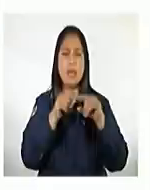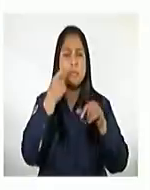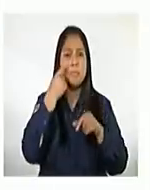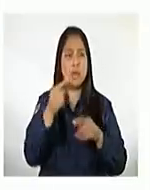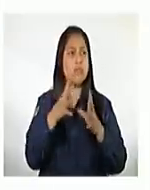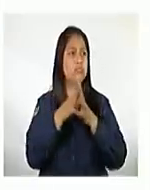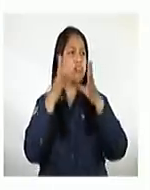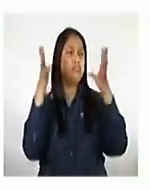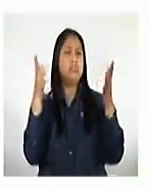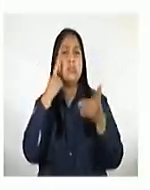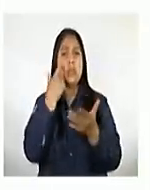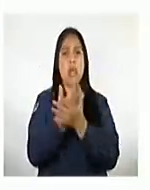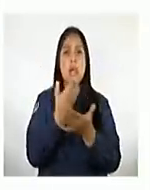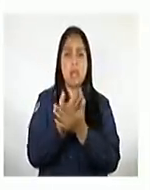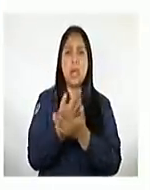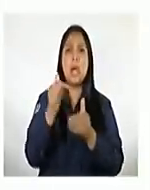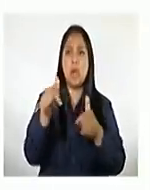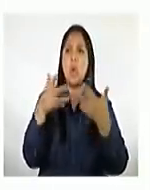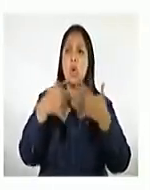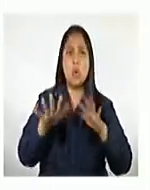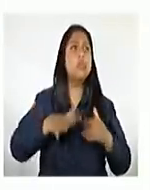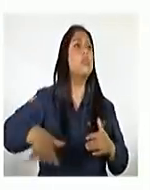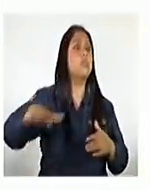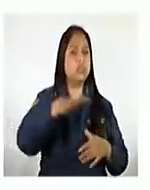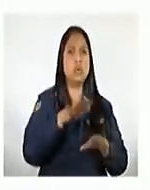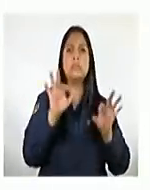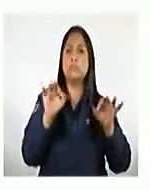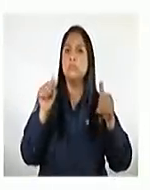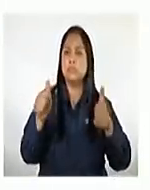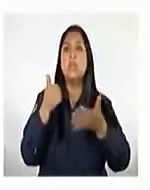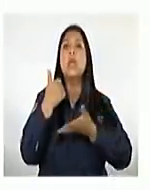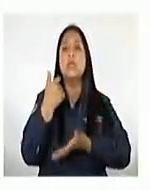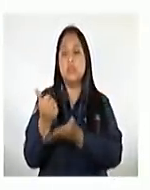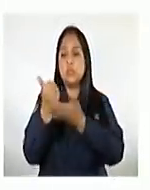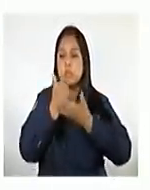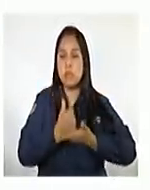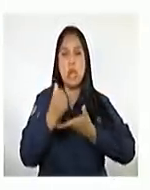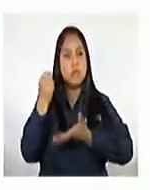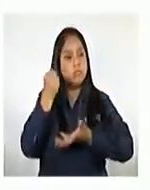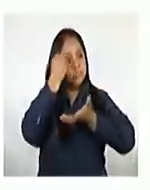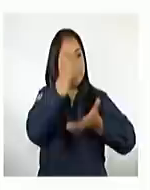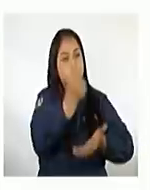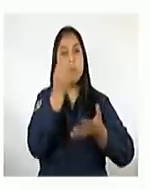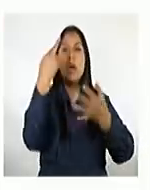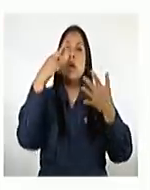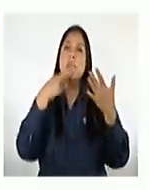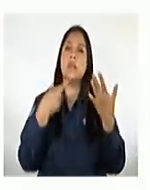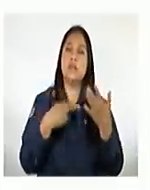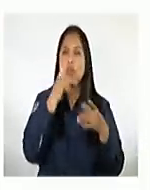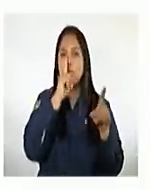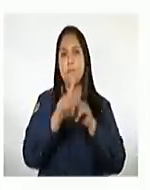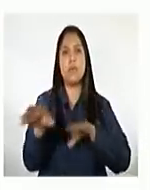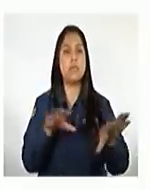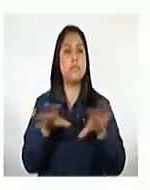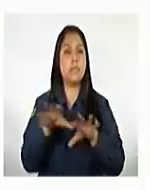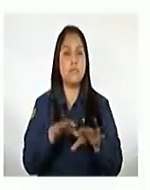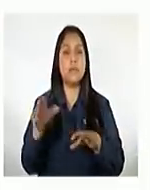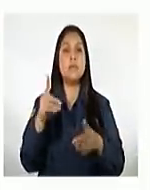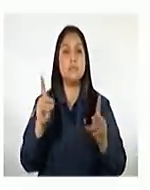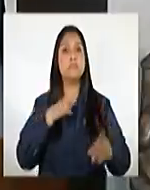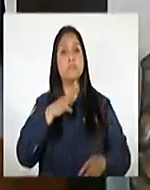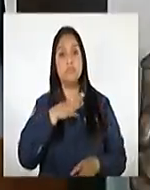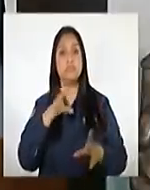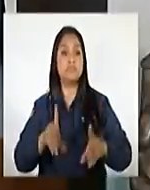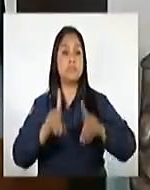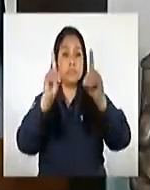crecimiento económico se mantiene al alza. Esto nos permitirá invertir más recursos en acciones que se traduzcan en desarrollo